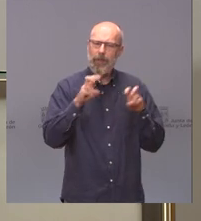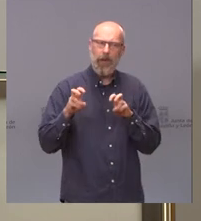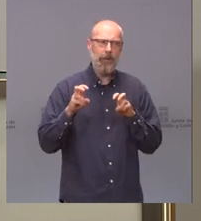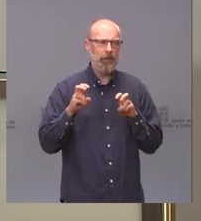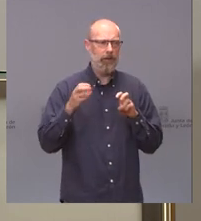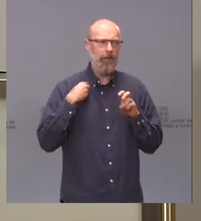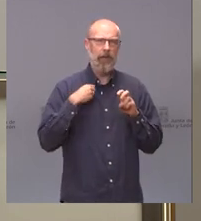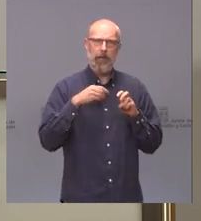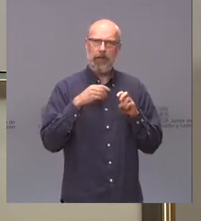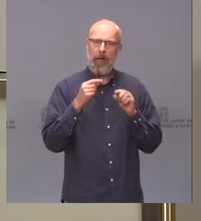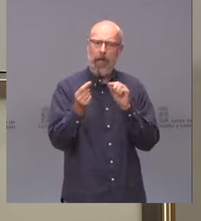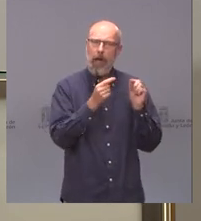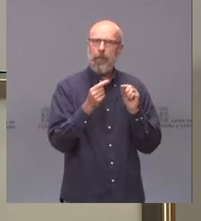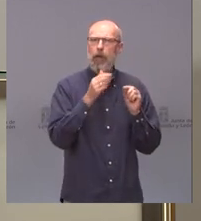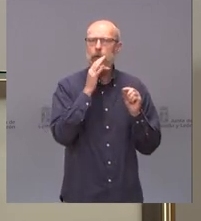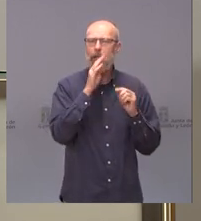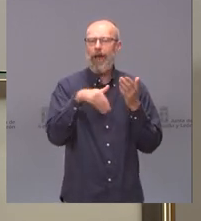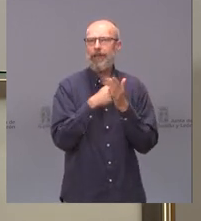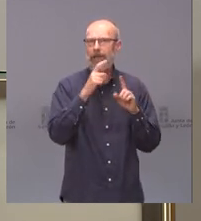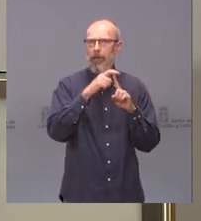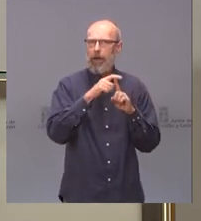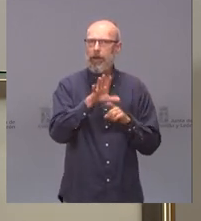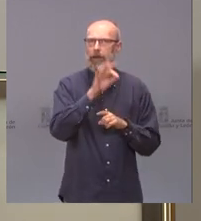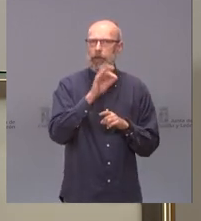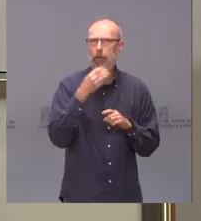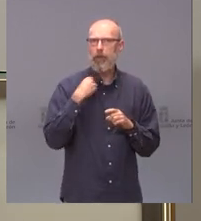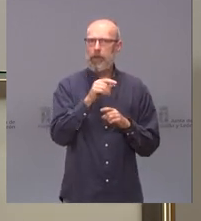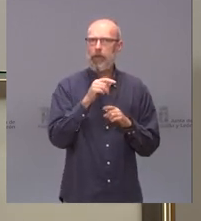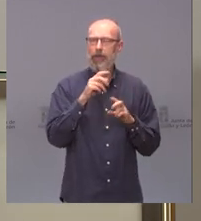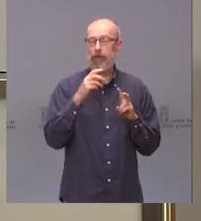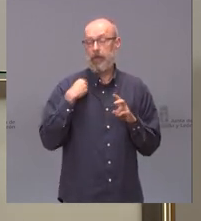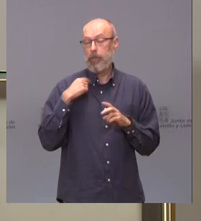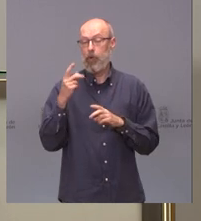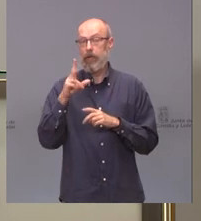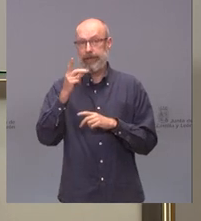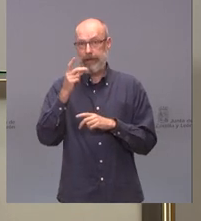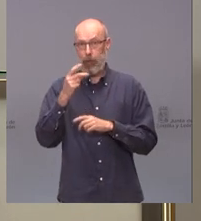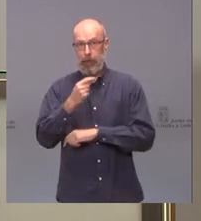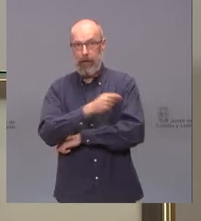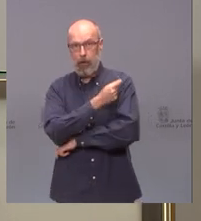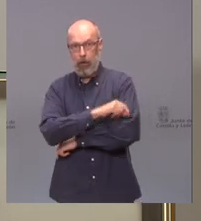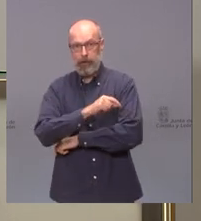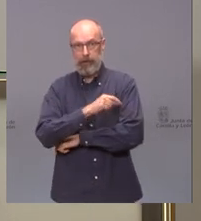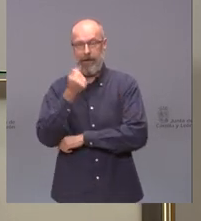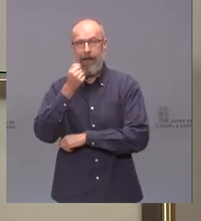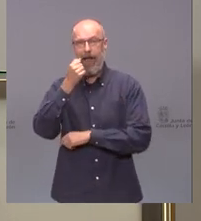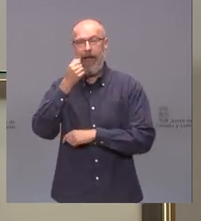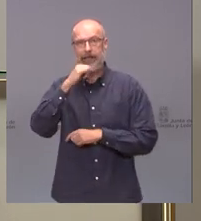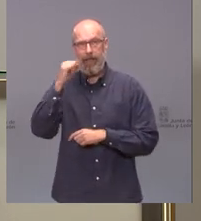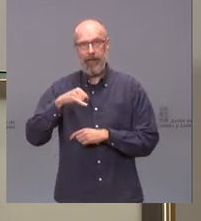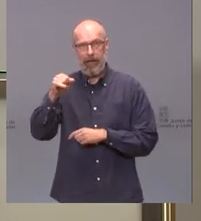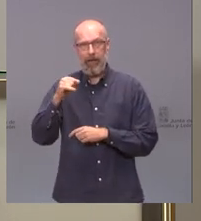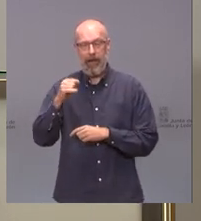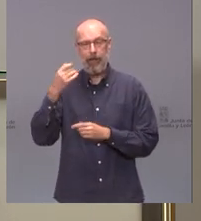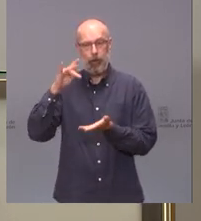que hasta mediados de mayo no se va a saber, es que ocurre con la segunda dosis de AstraZeneca para los que ya han sido vacunados menores de 60 años, hablamos